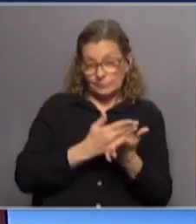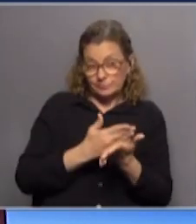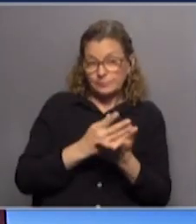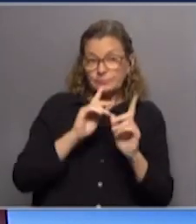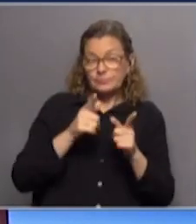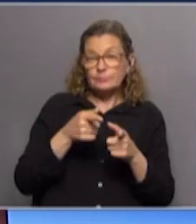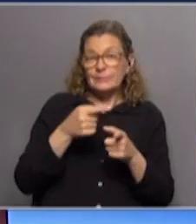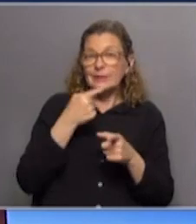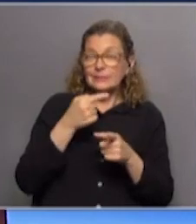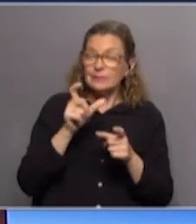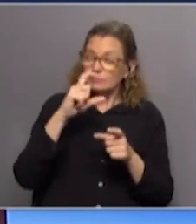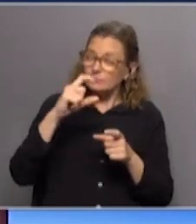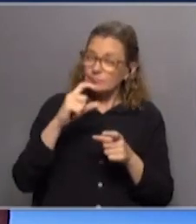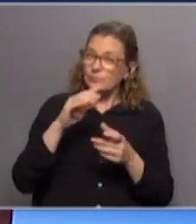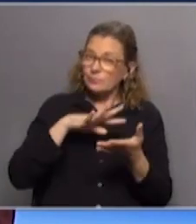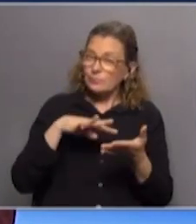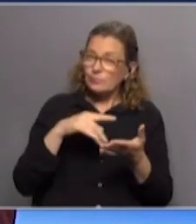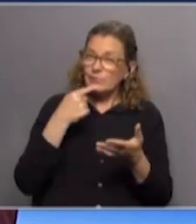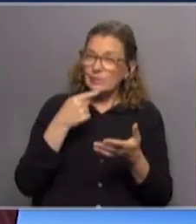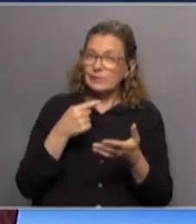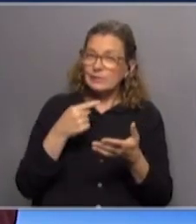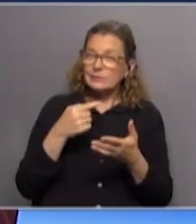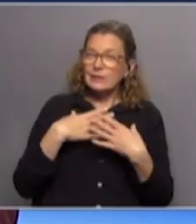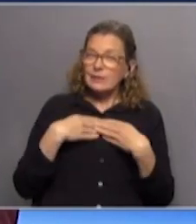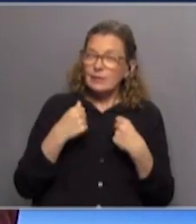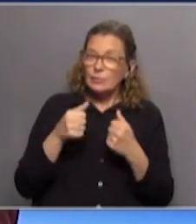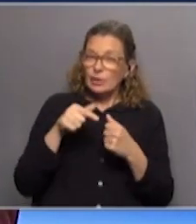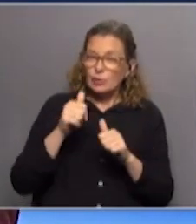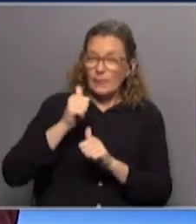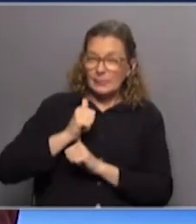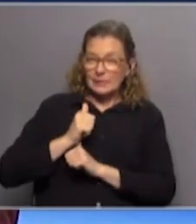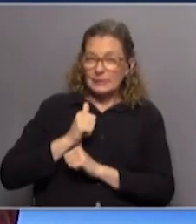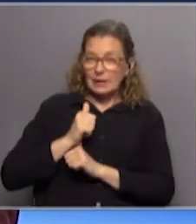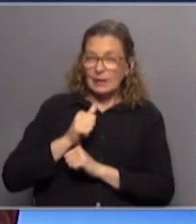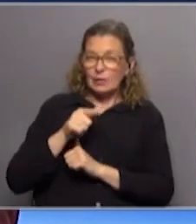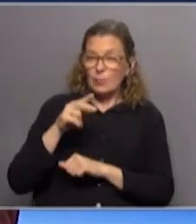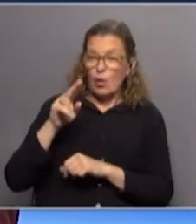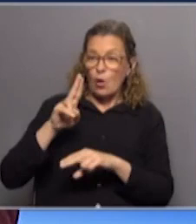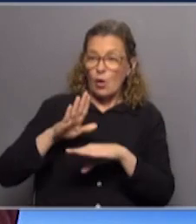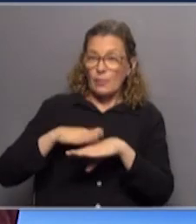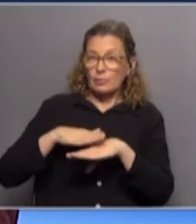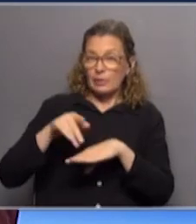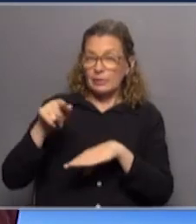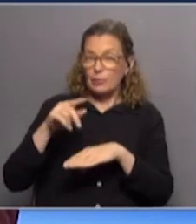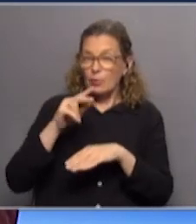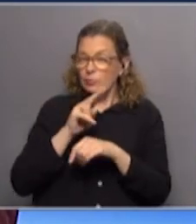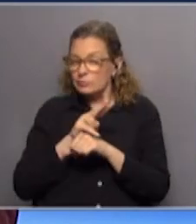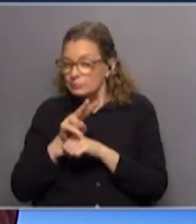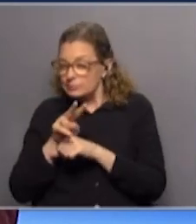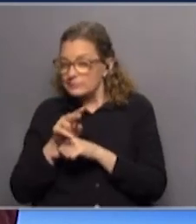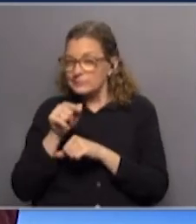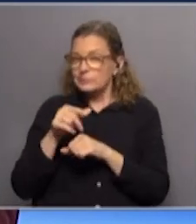-militar. Y decía un fragmento que les quería leer que dice que sentimos que estos militares que actuaron por mandato son chivos expiatorios de una